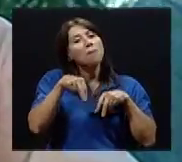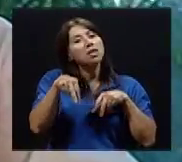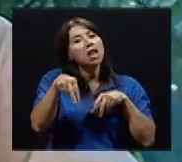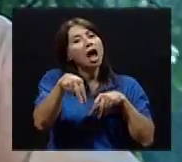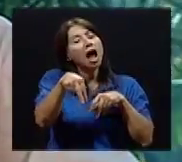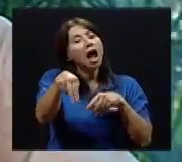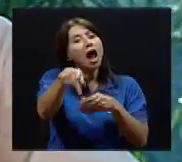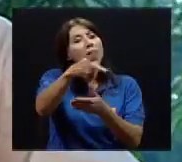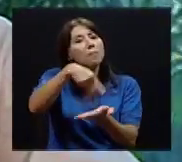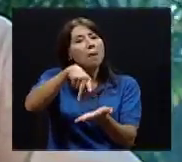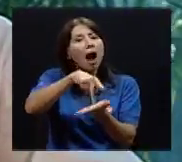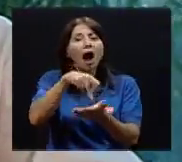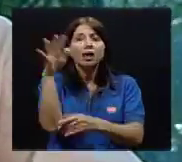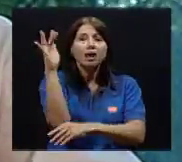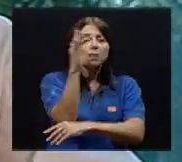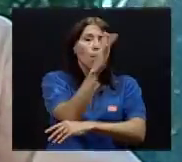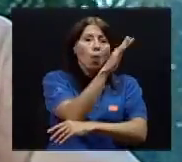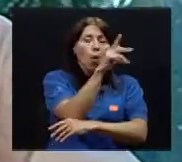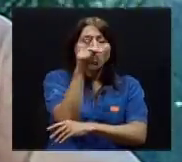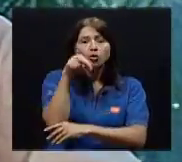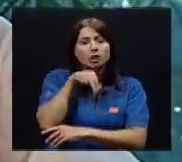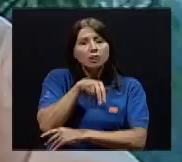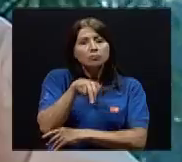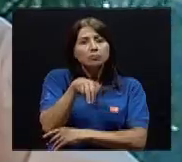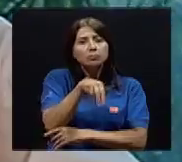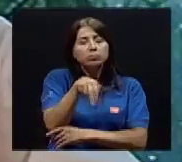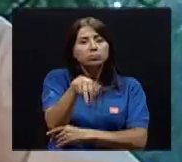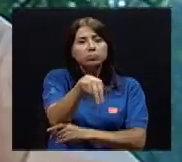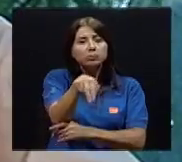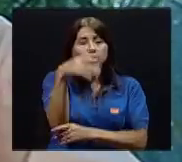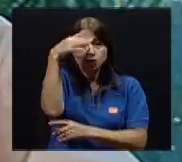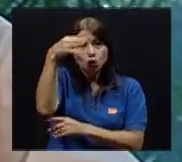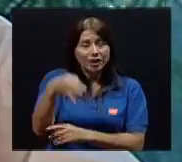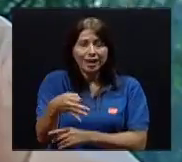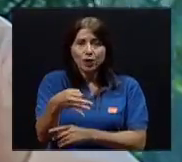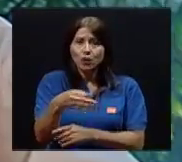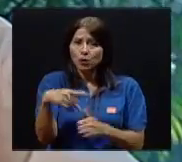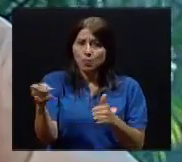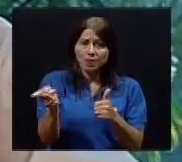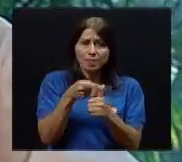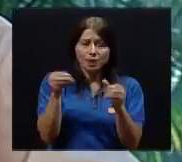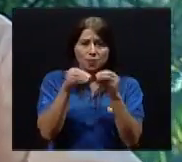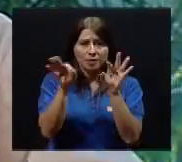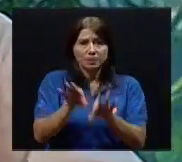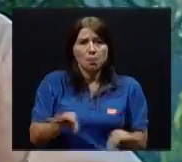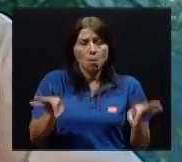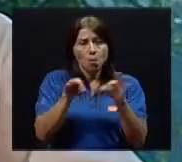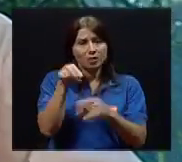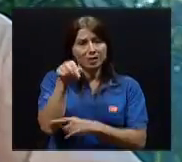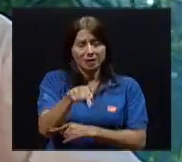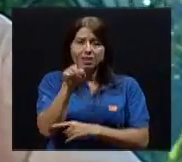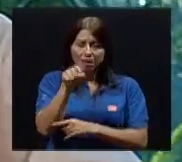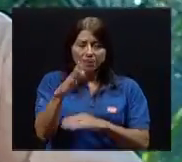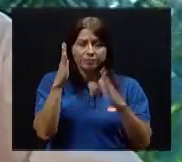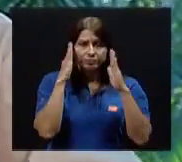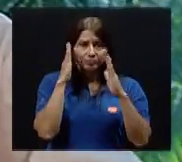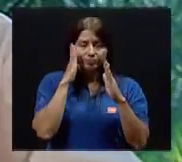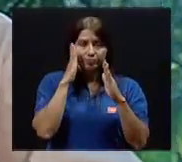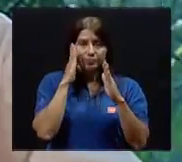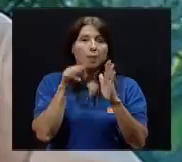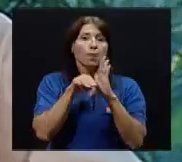los bosques. Yo creo que es el primer punto que tienen que llevar en cuenta. El segundo punto